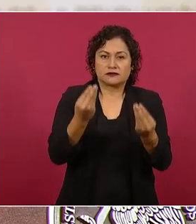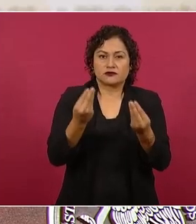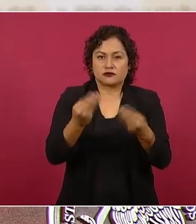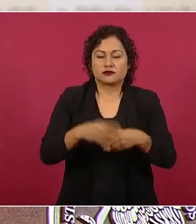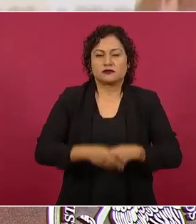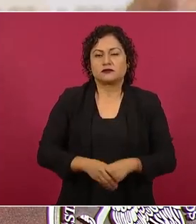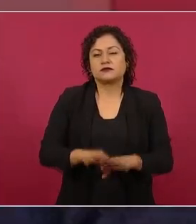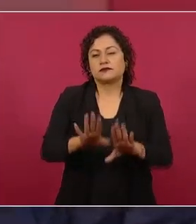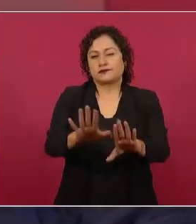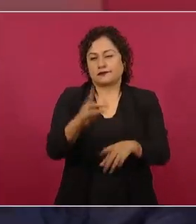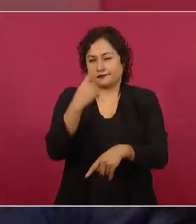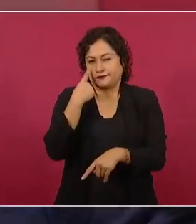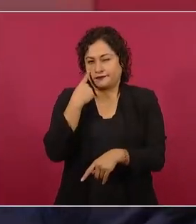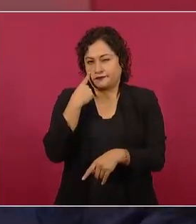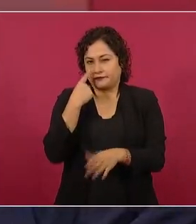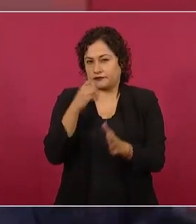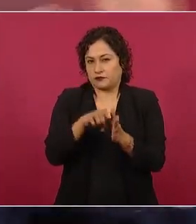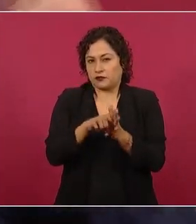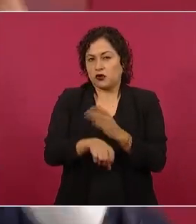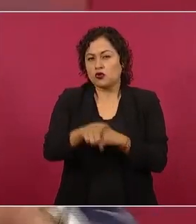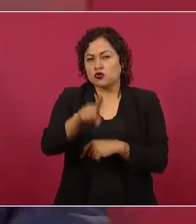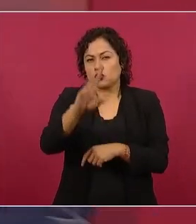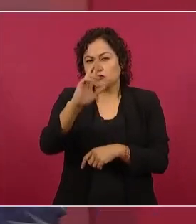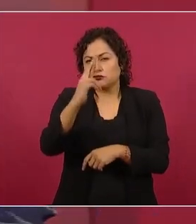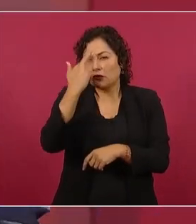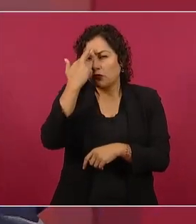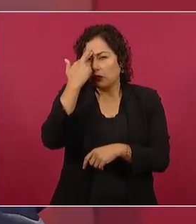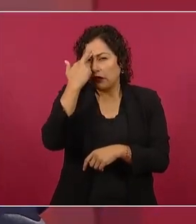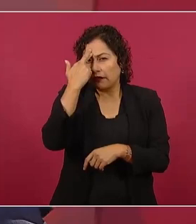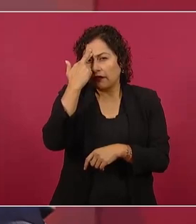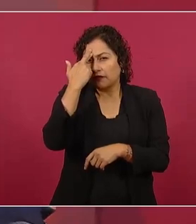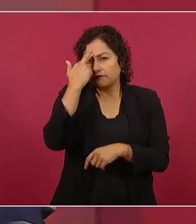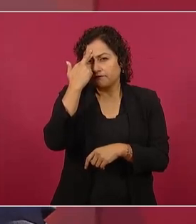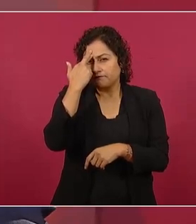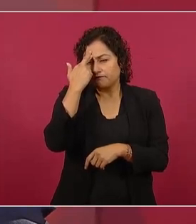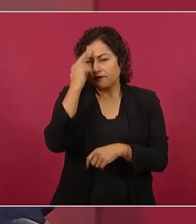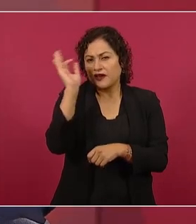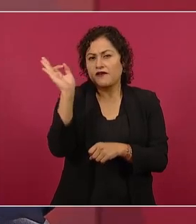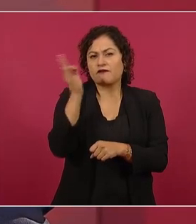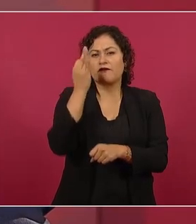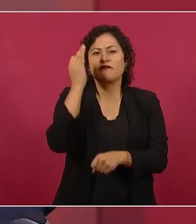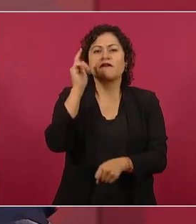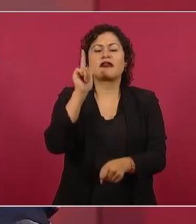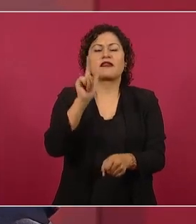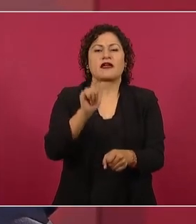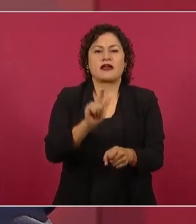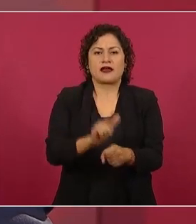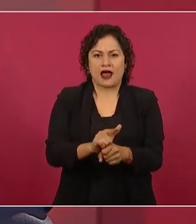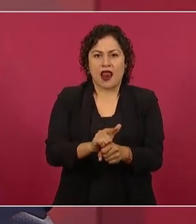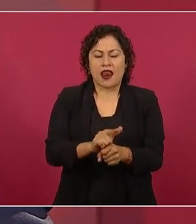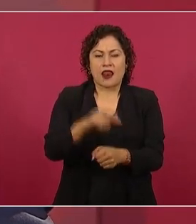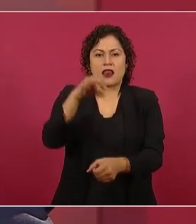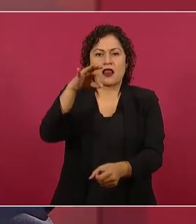nada más pensemos en las últimas elecciones federales, presidenciales.